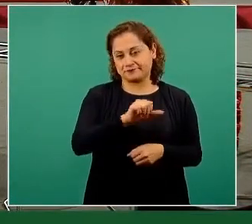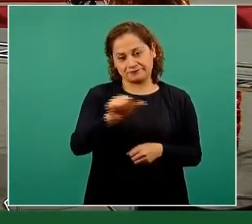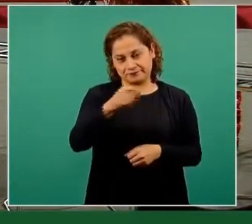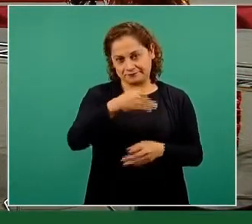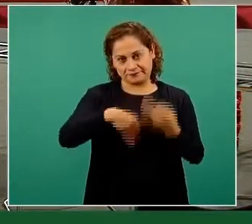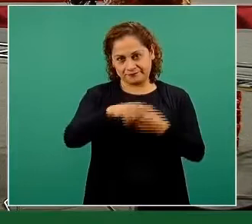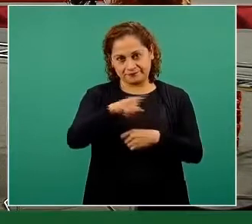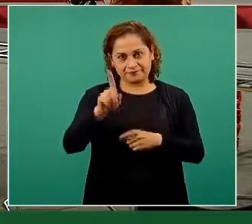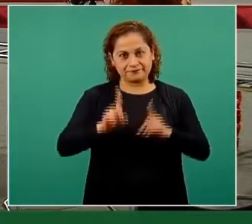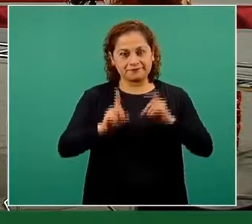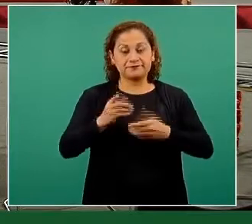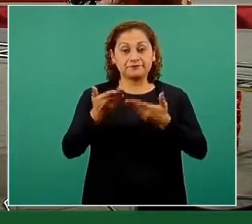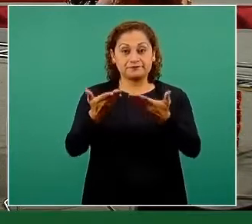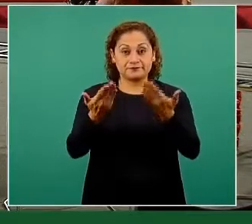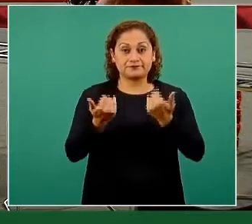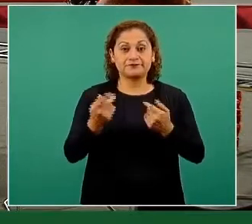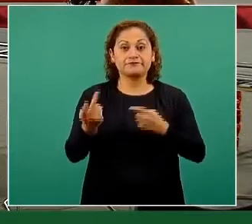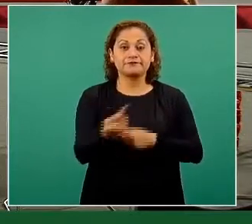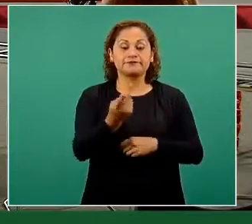La siguiente.